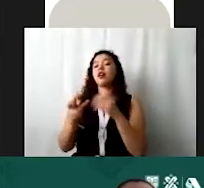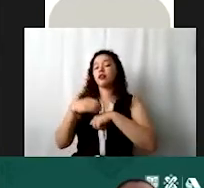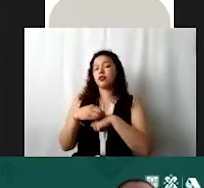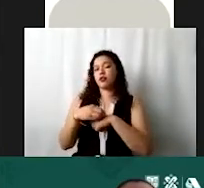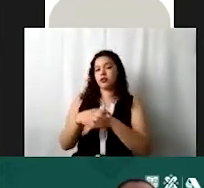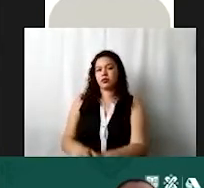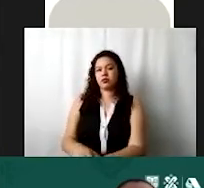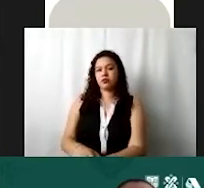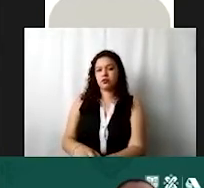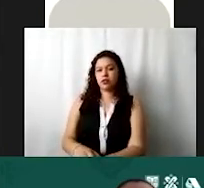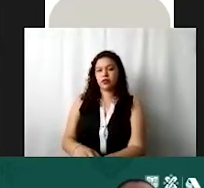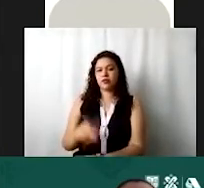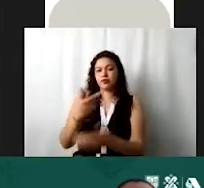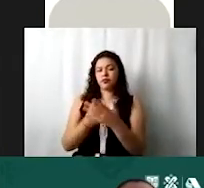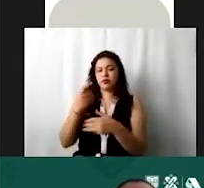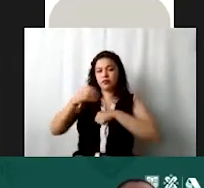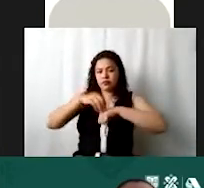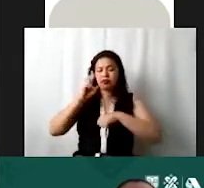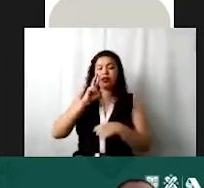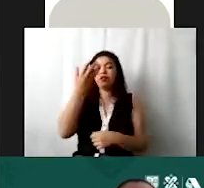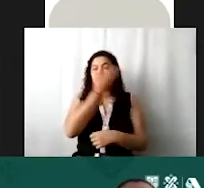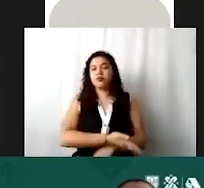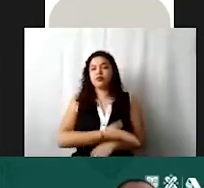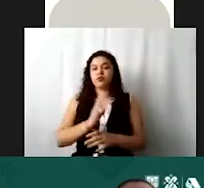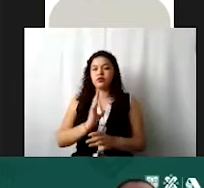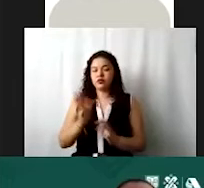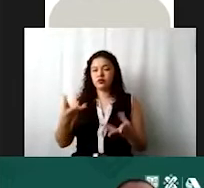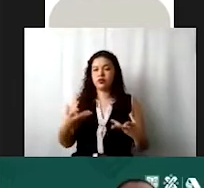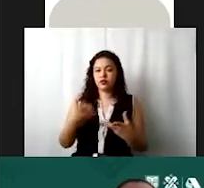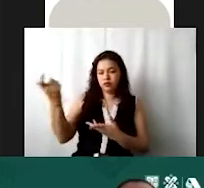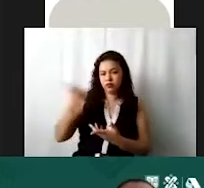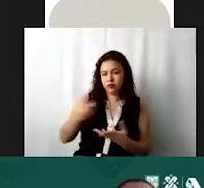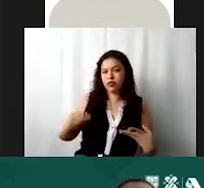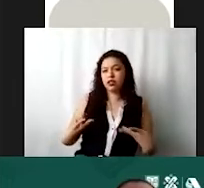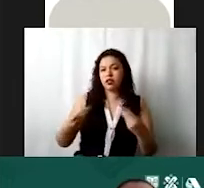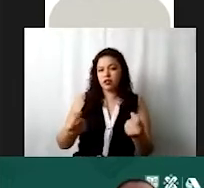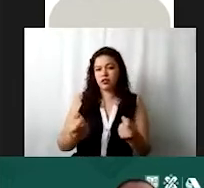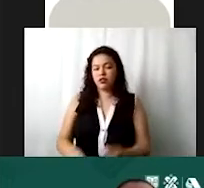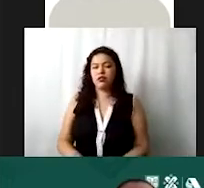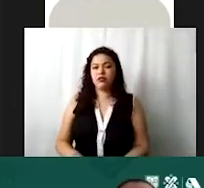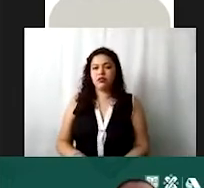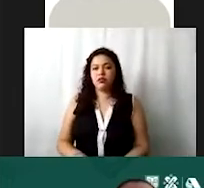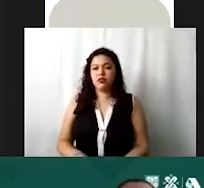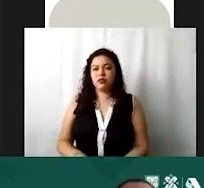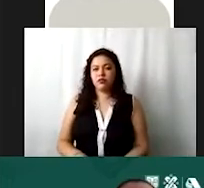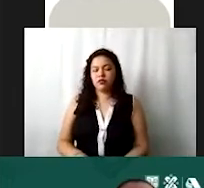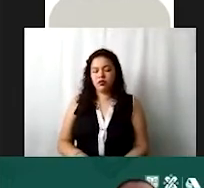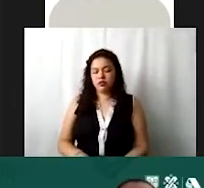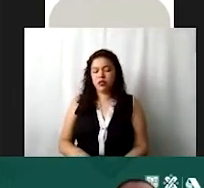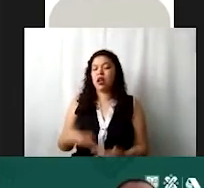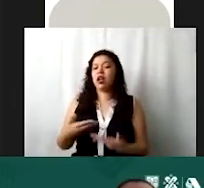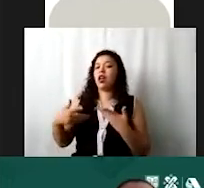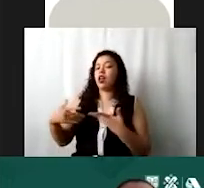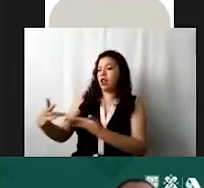a este proyecto. Y si se fijan, aquí están tanto mis ingresos como mis gastos. Entonces ahora vamos a meter las ayudas. La